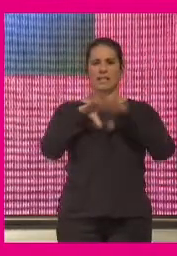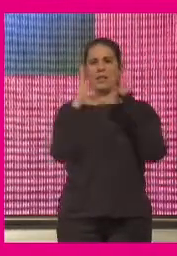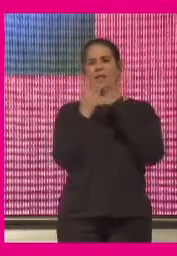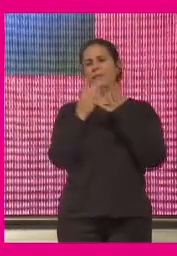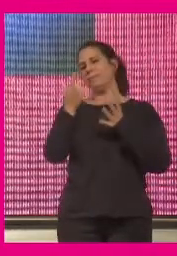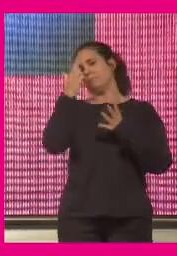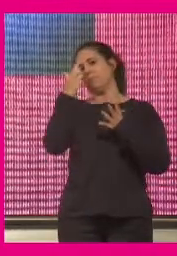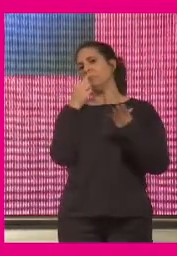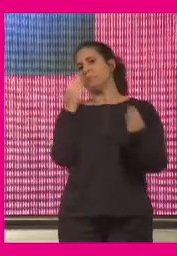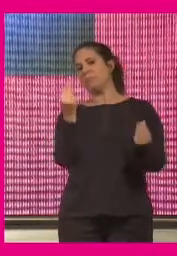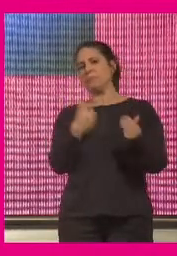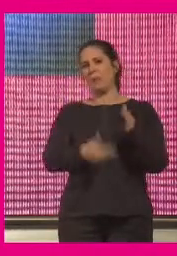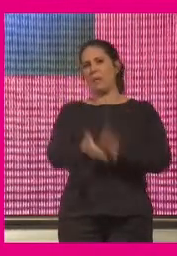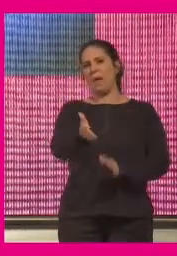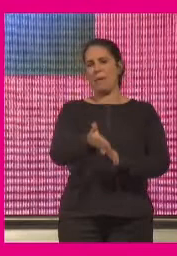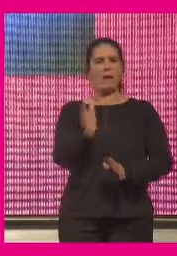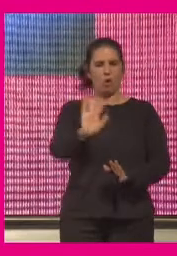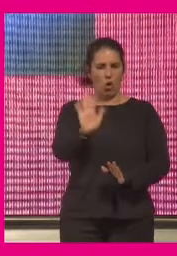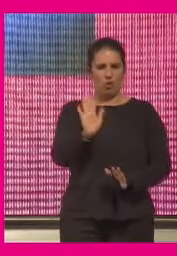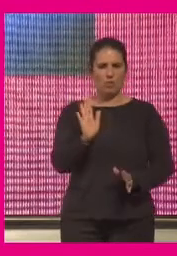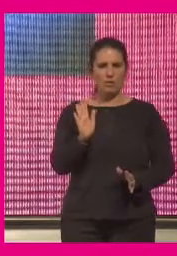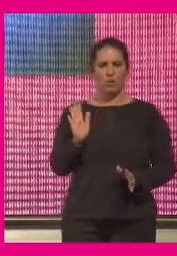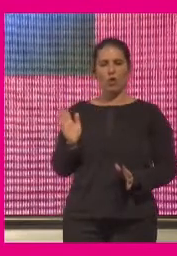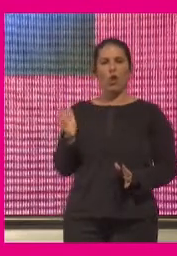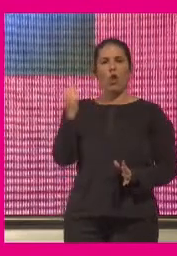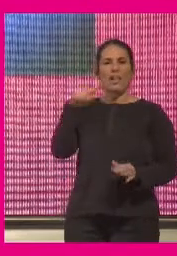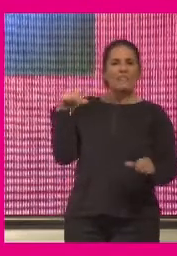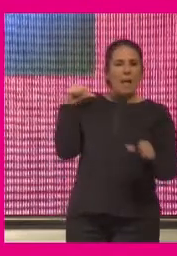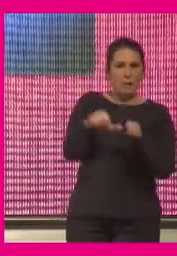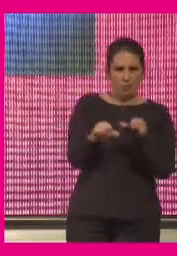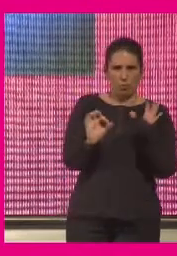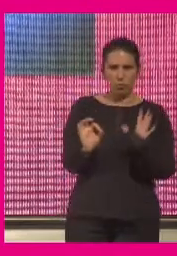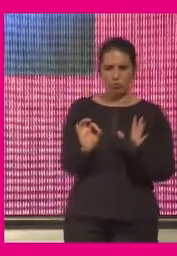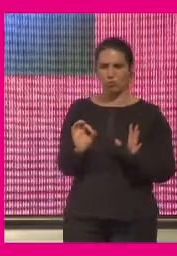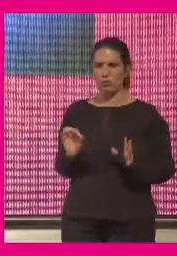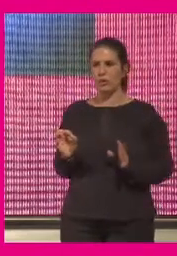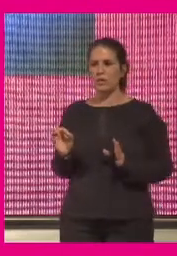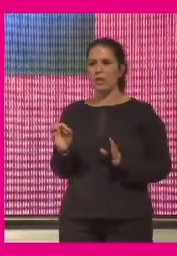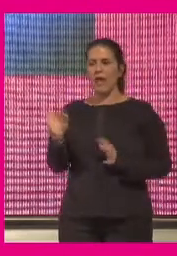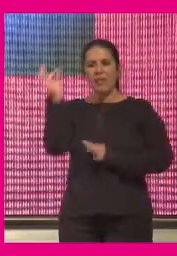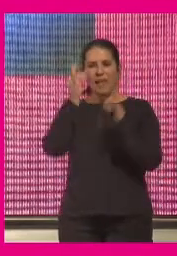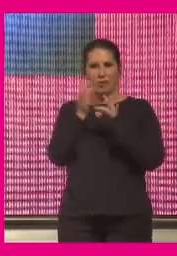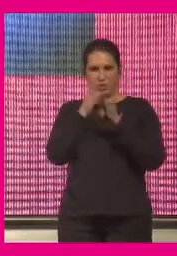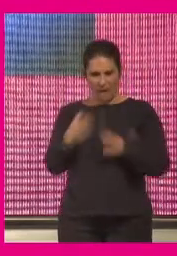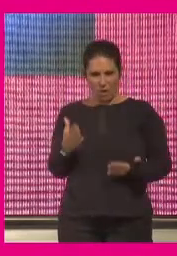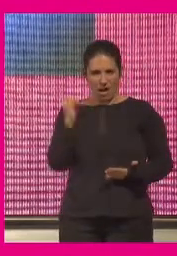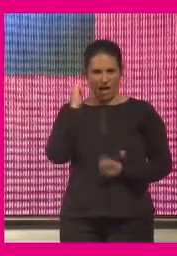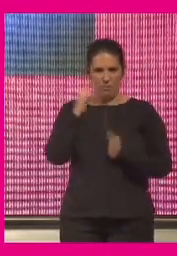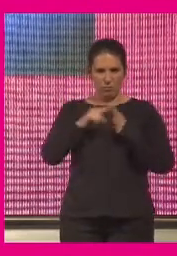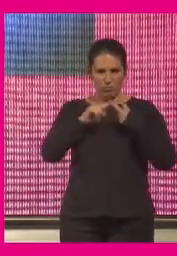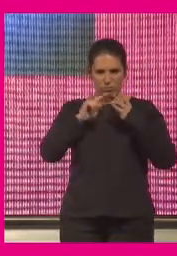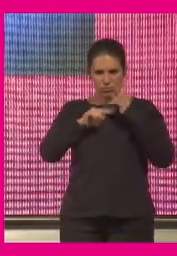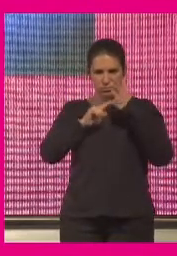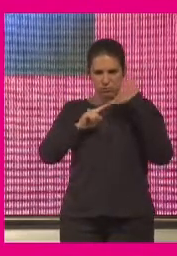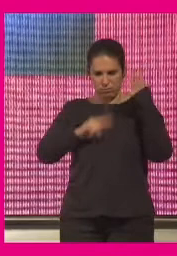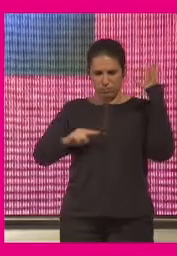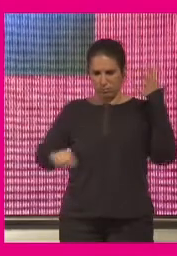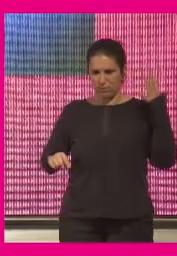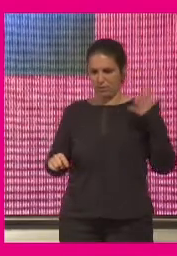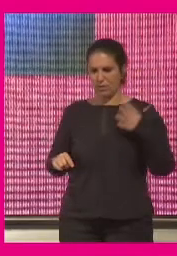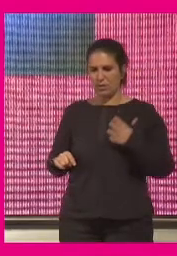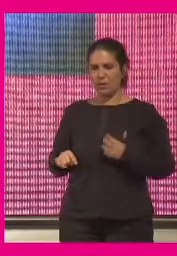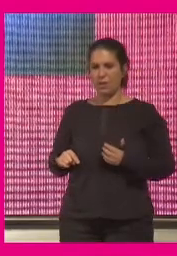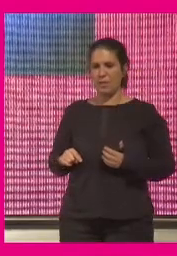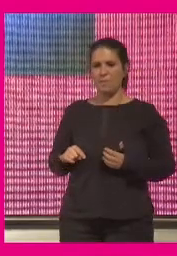suele fallar siempre entonces a la luz de lo que ya sabemos a la luz de los datos que tenemos en la mano seguro que Carme tiene más que